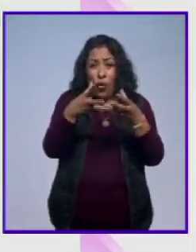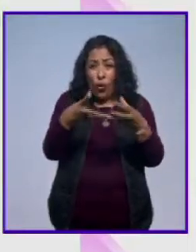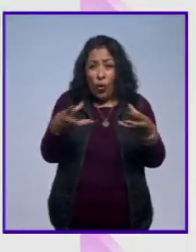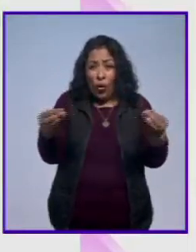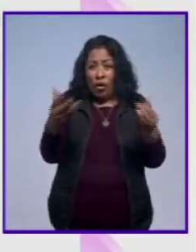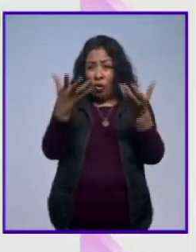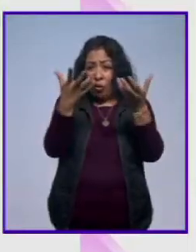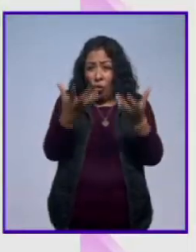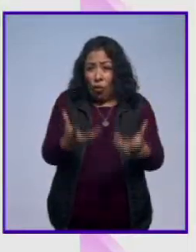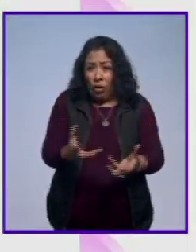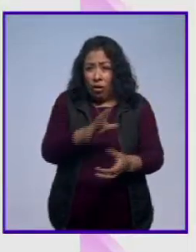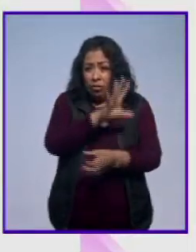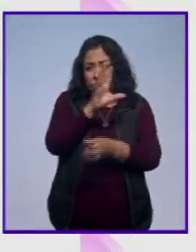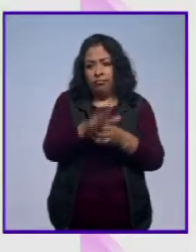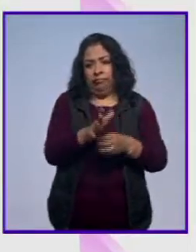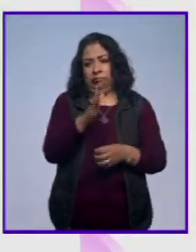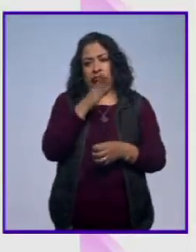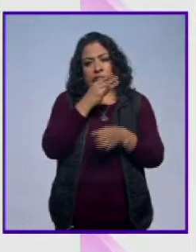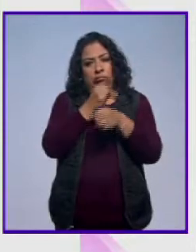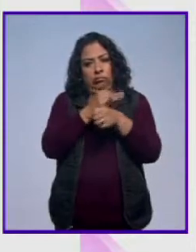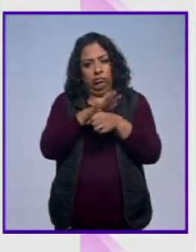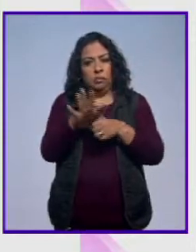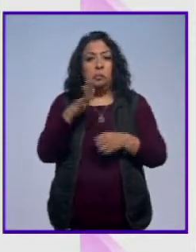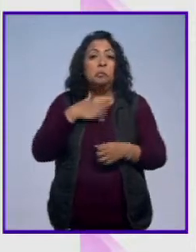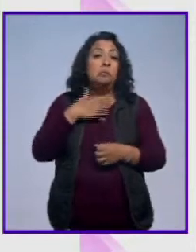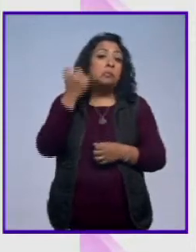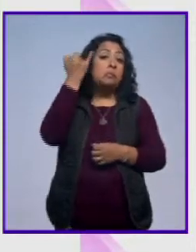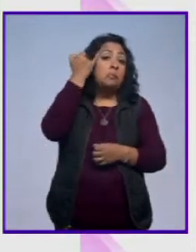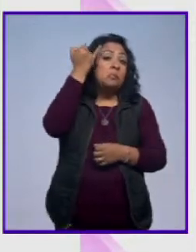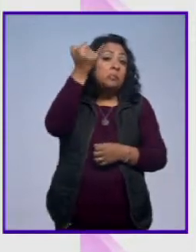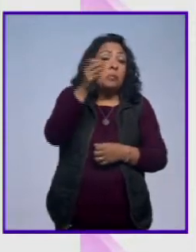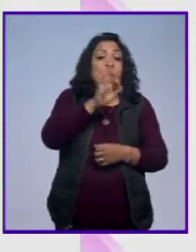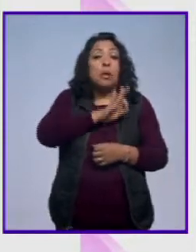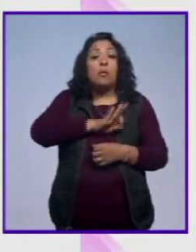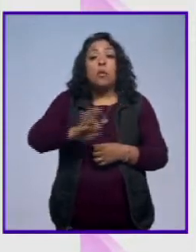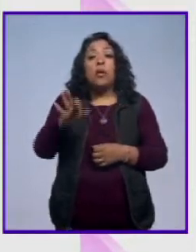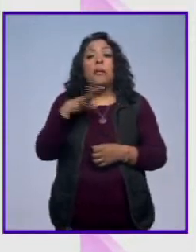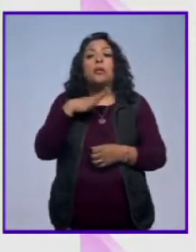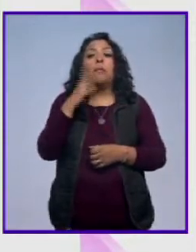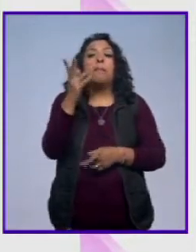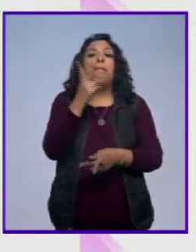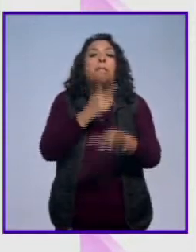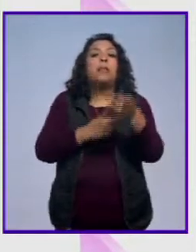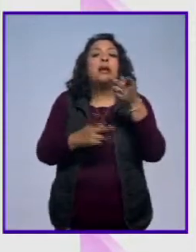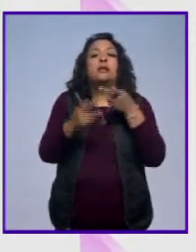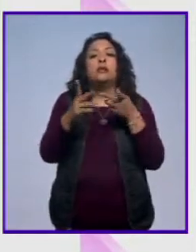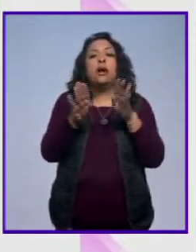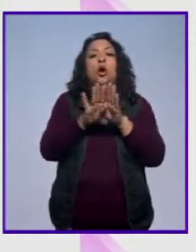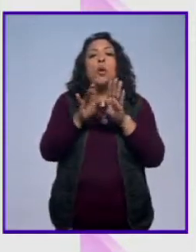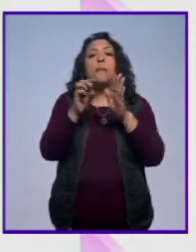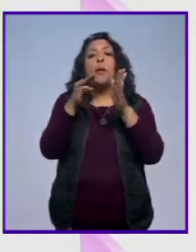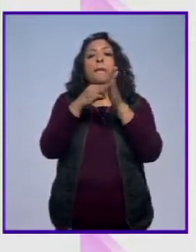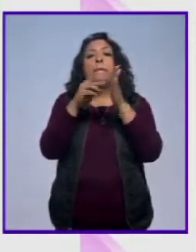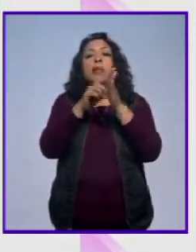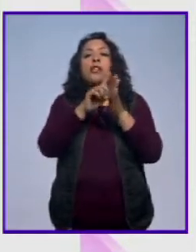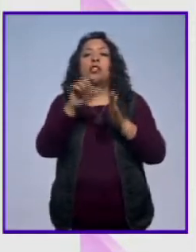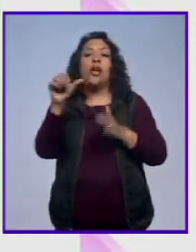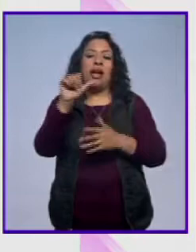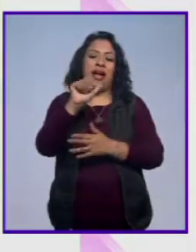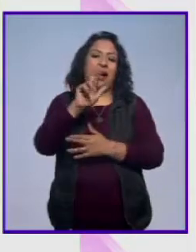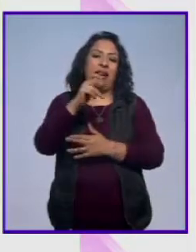del todo. Se me ocurrió que podíamos tomar prestados los métodos de la arqueología